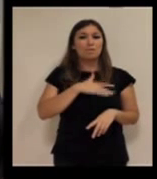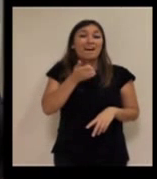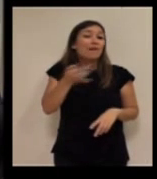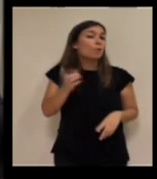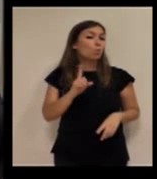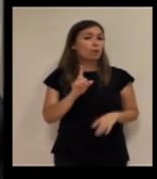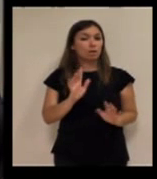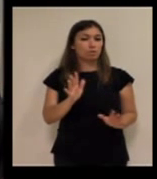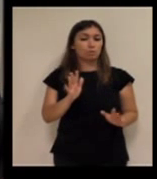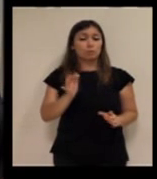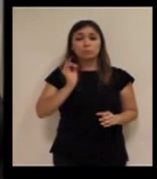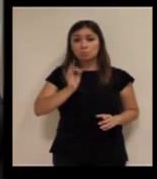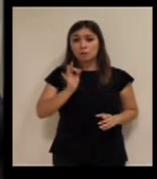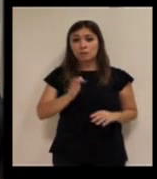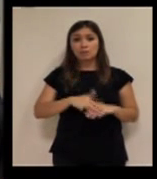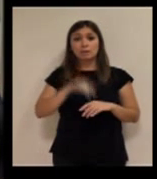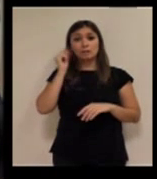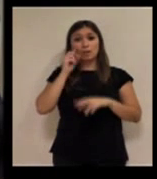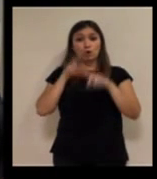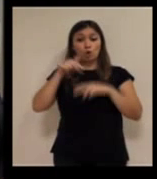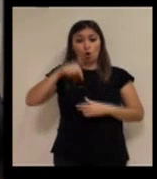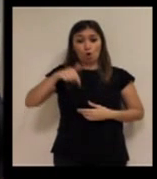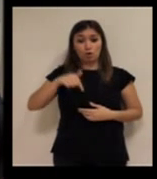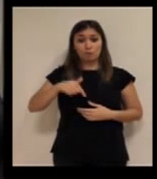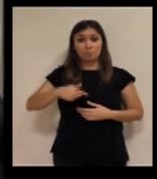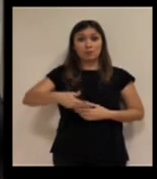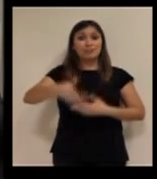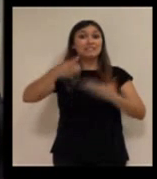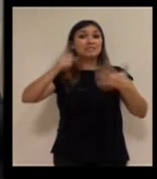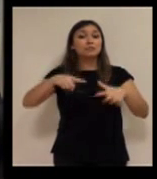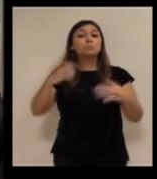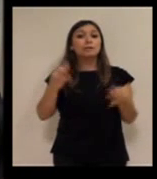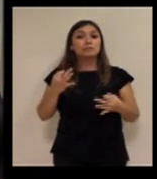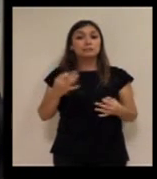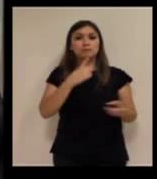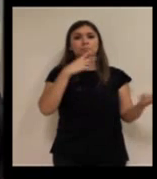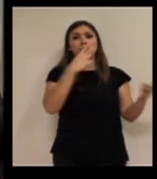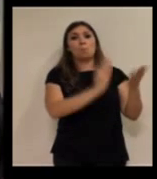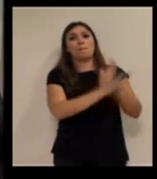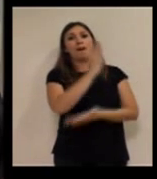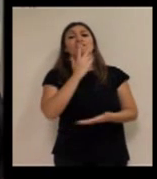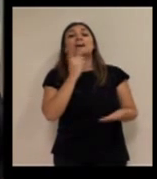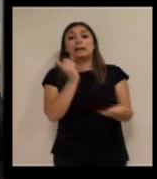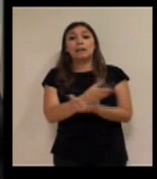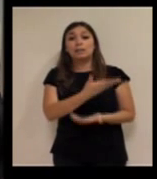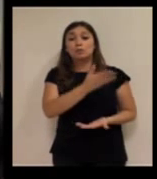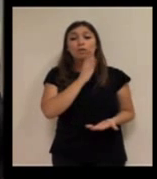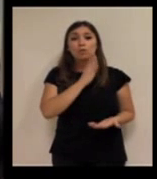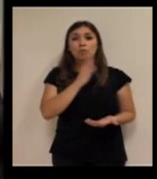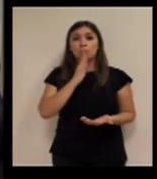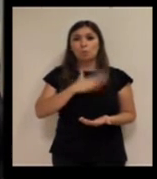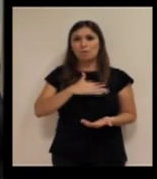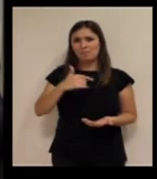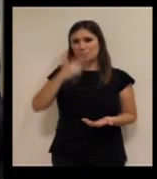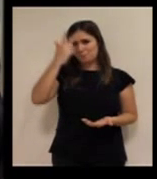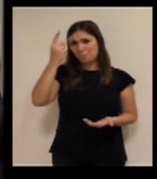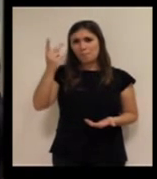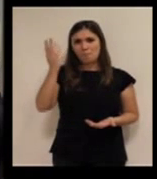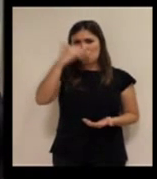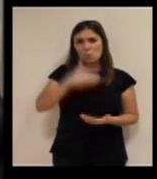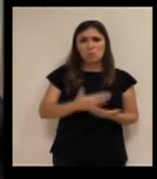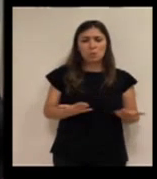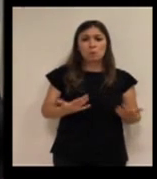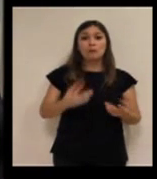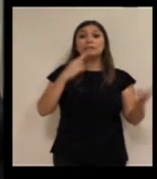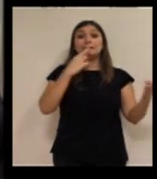la teleasistencia no es más adecuado. Pero es verdad que yo hago un diagnóstico hoy y en seis meses... Ese es el gran reto. seis meses tengo una persona demenciada.